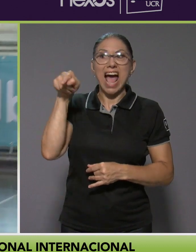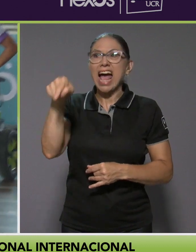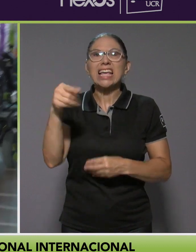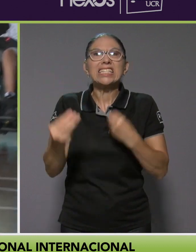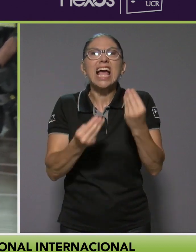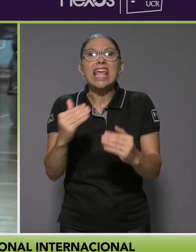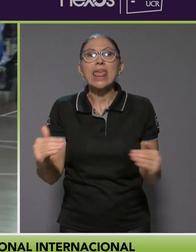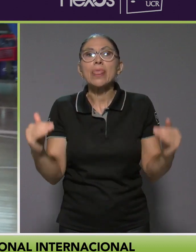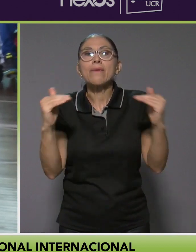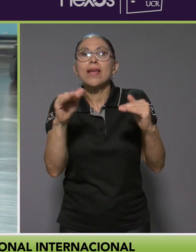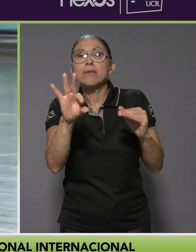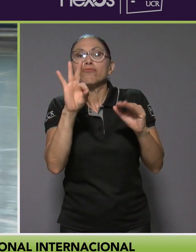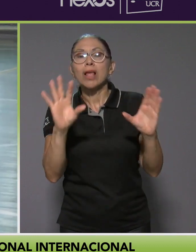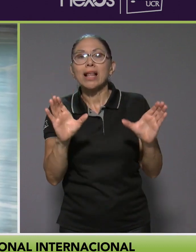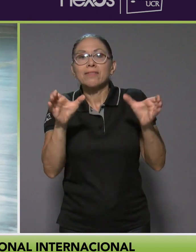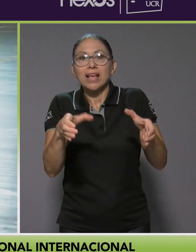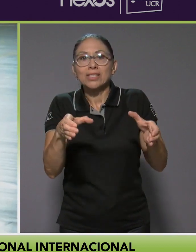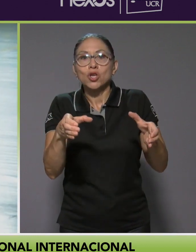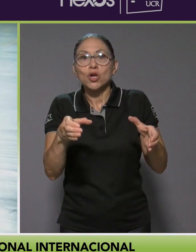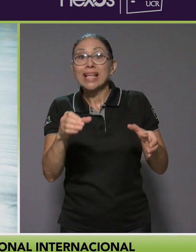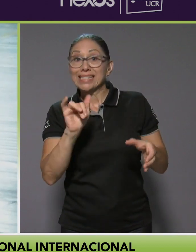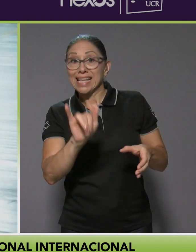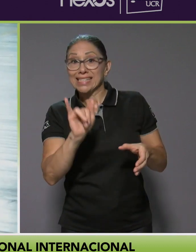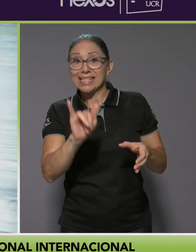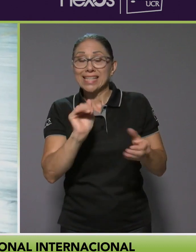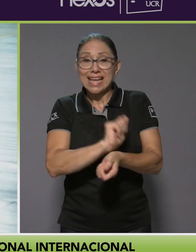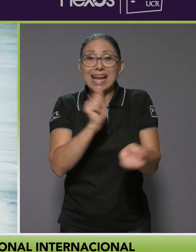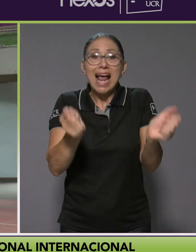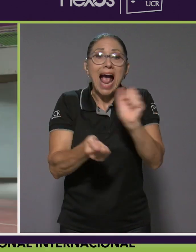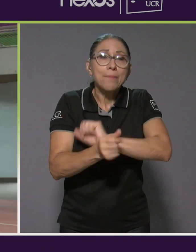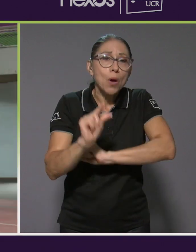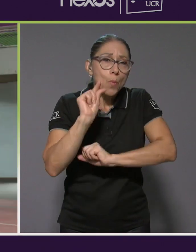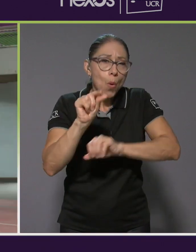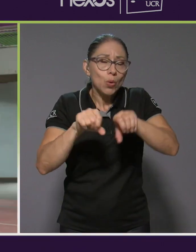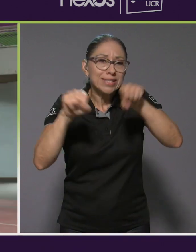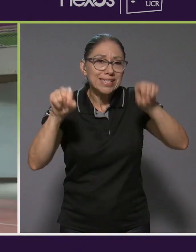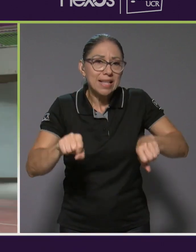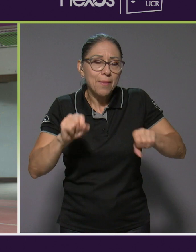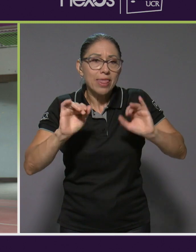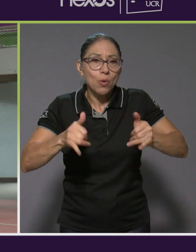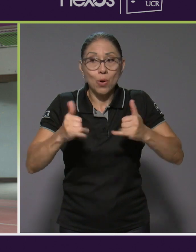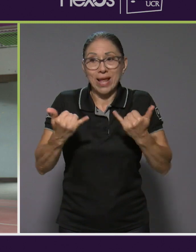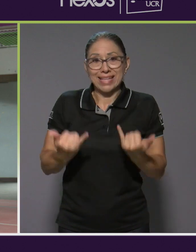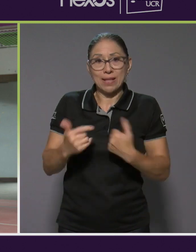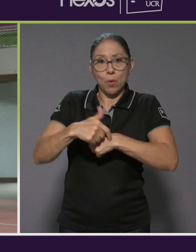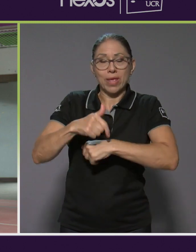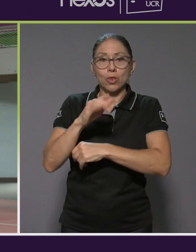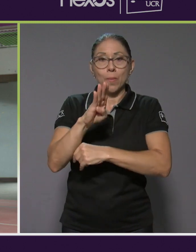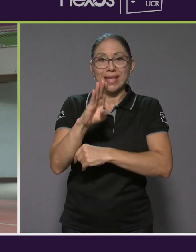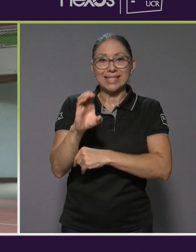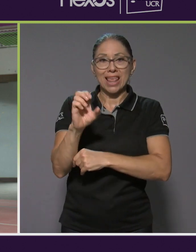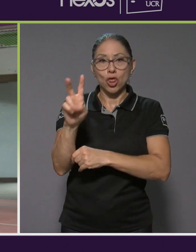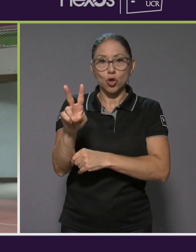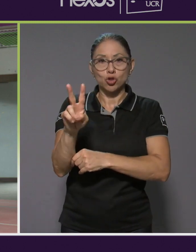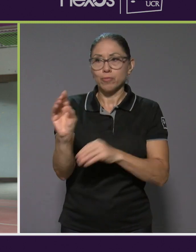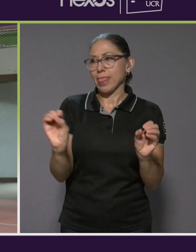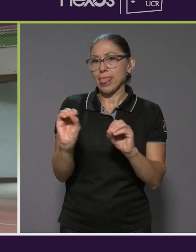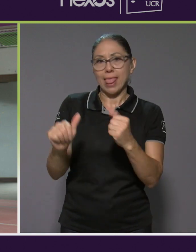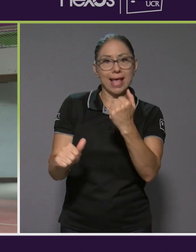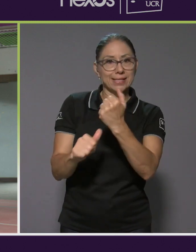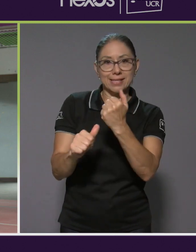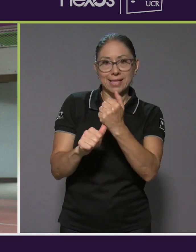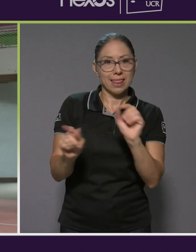si es así, cambia un poco el sistema de juego. En este momento es BC2, en este no necesito asistente.